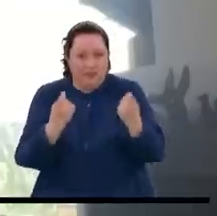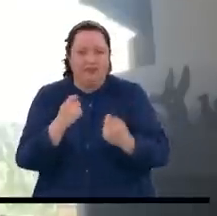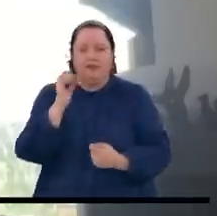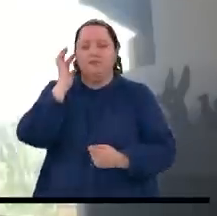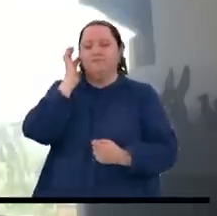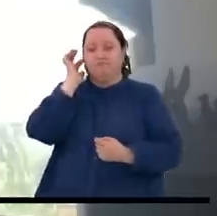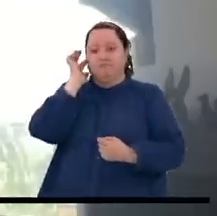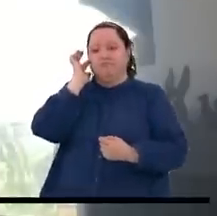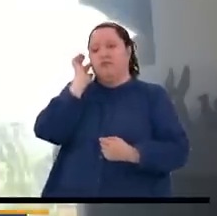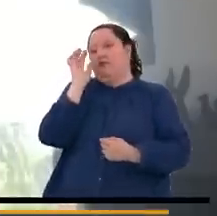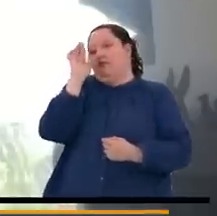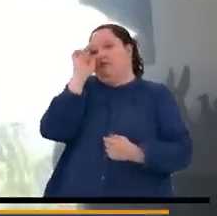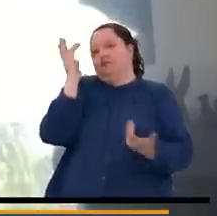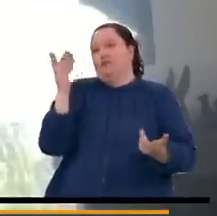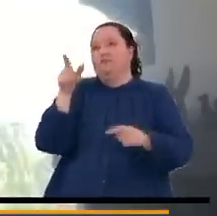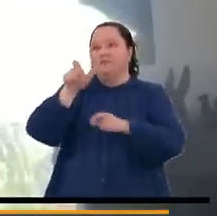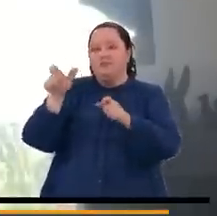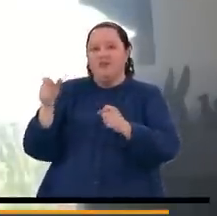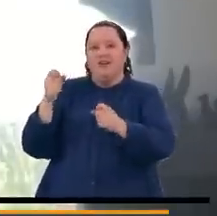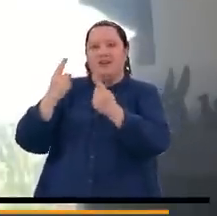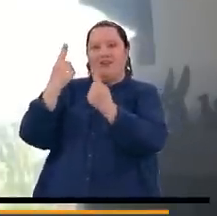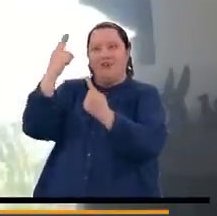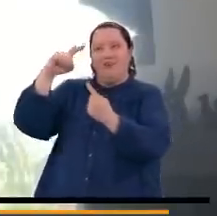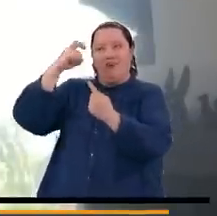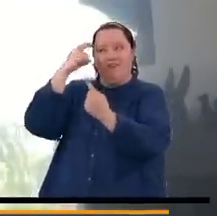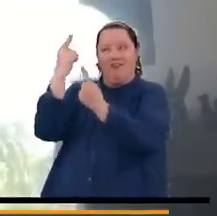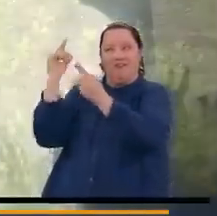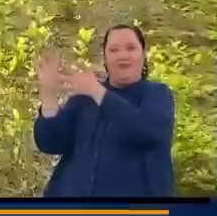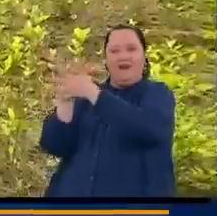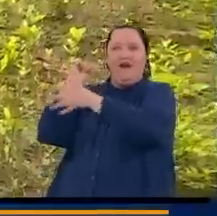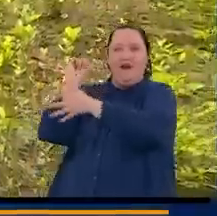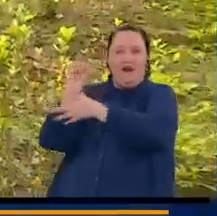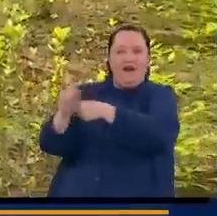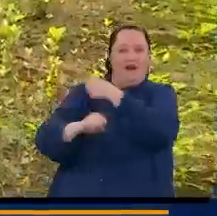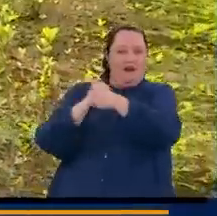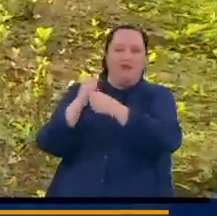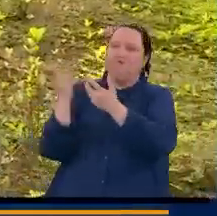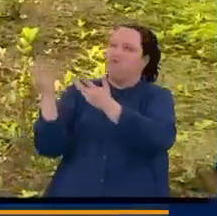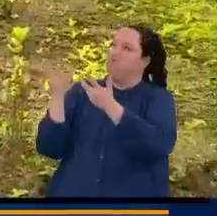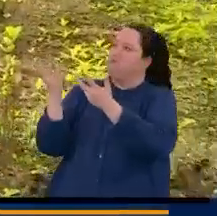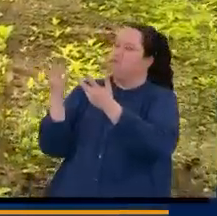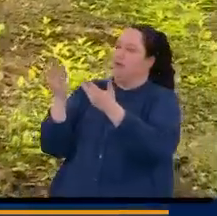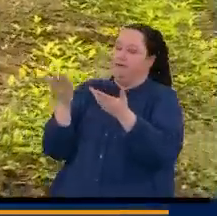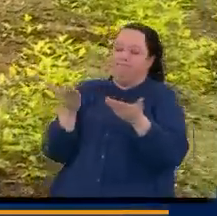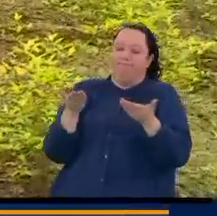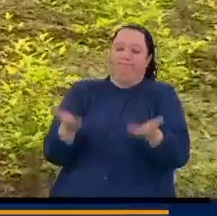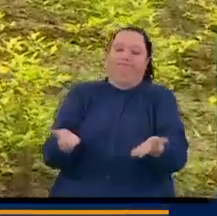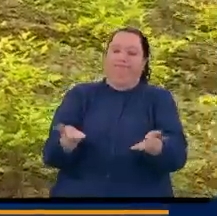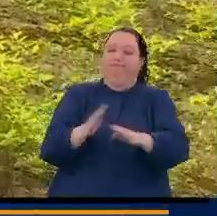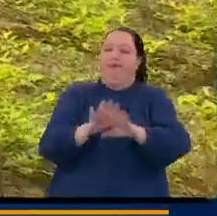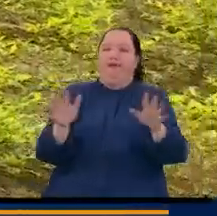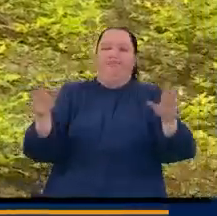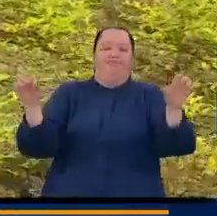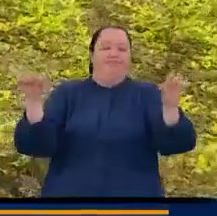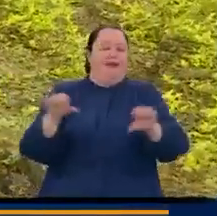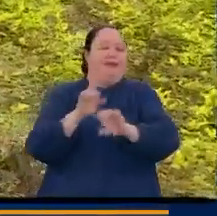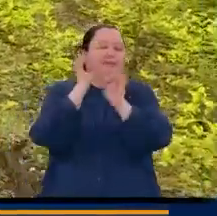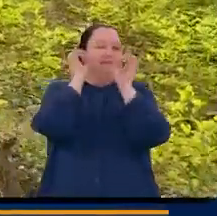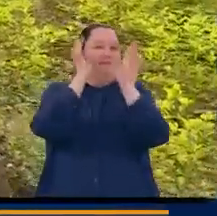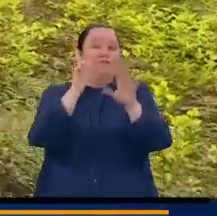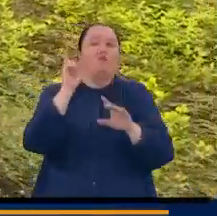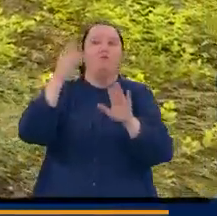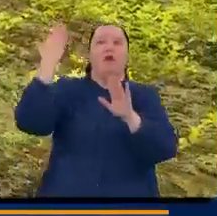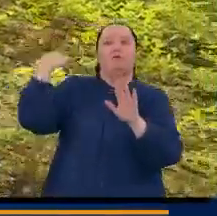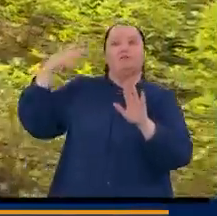Estaba escuchando a estos políticos que gobernaron el país durante tantos años y nos dejaron semejante desastre porque la política que